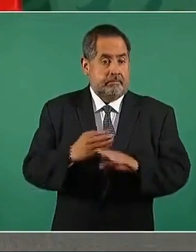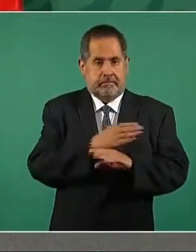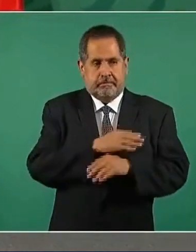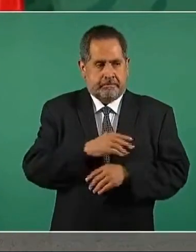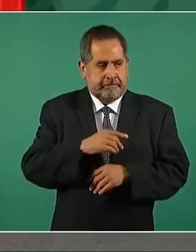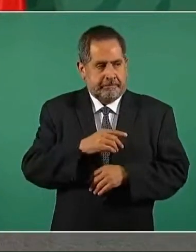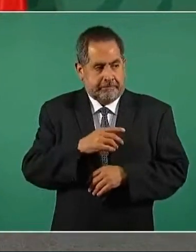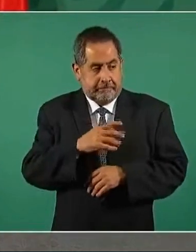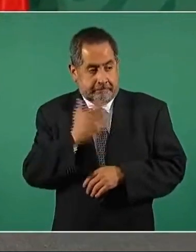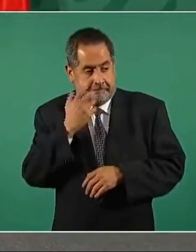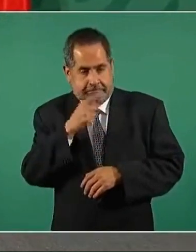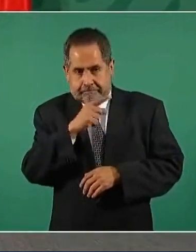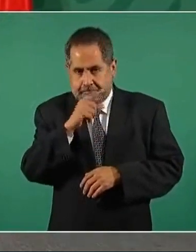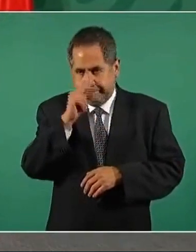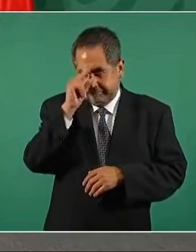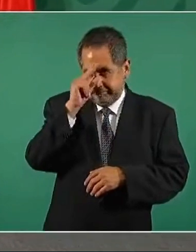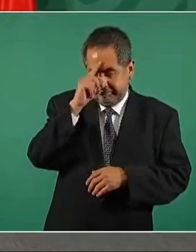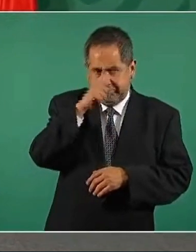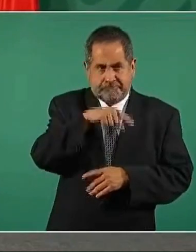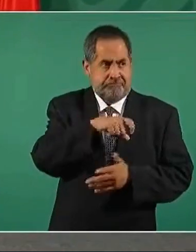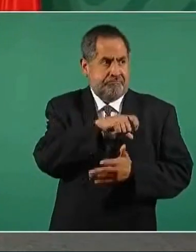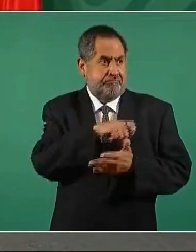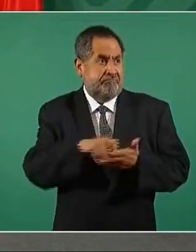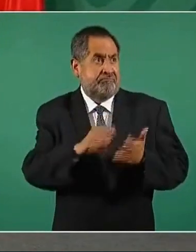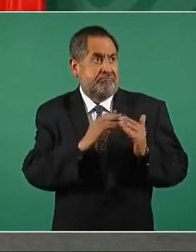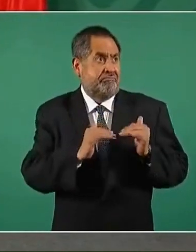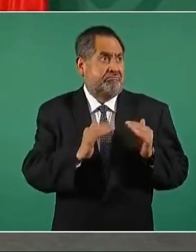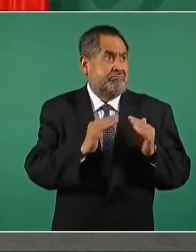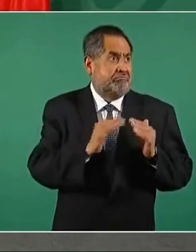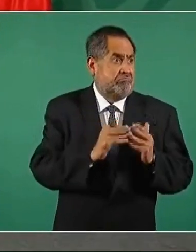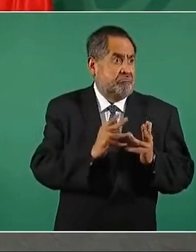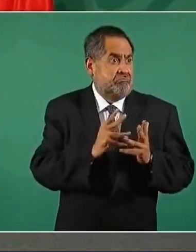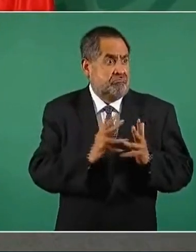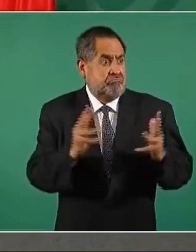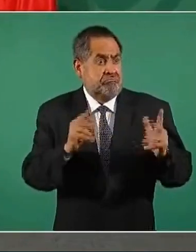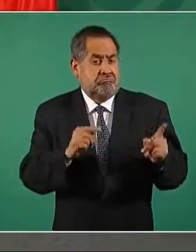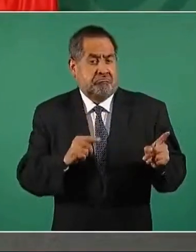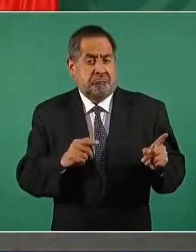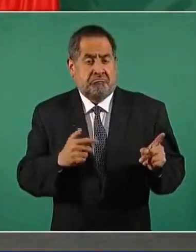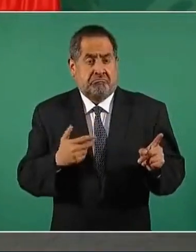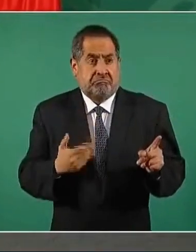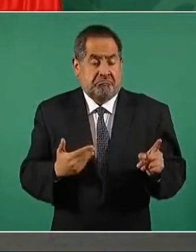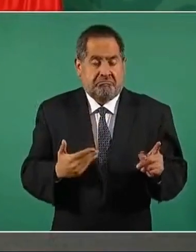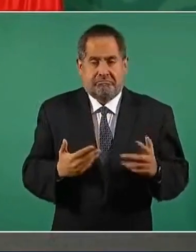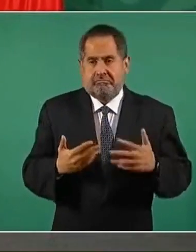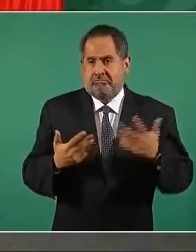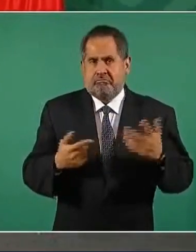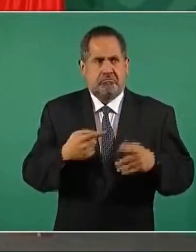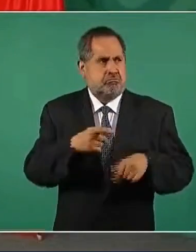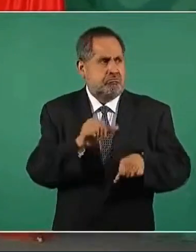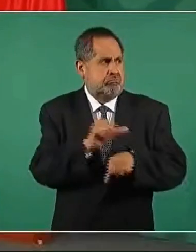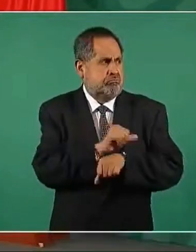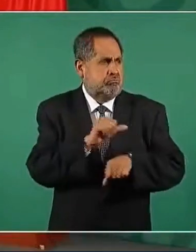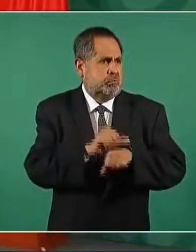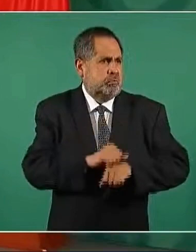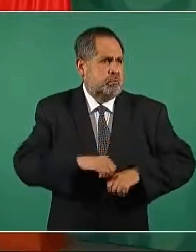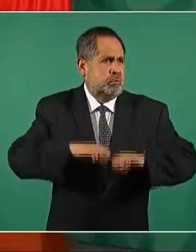y tiene unos carros